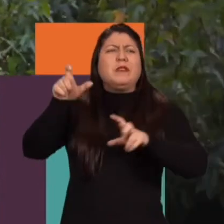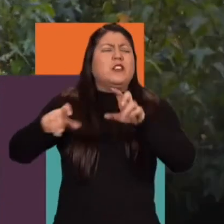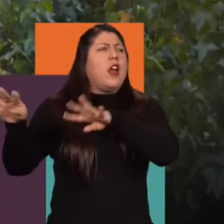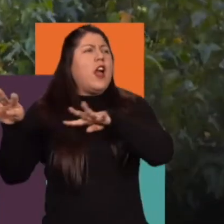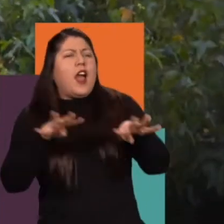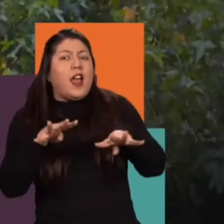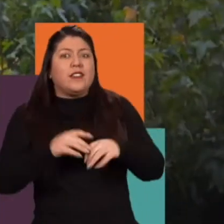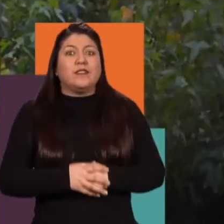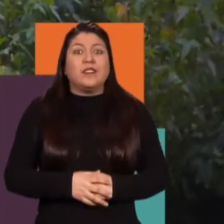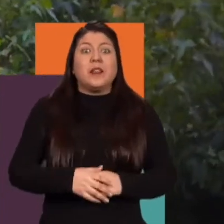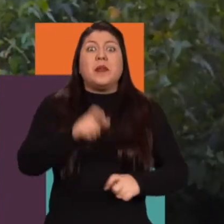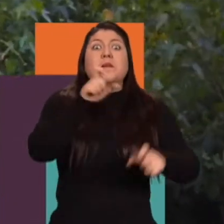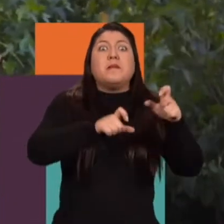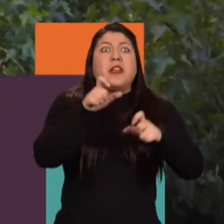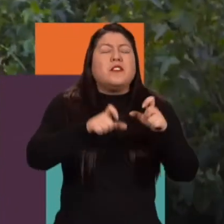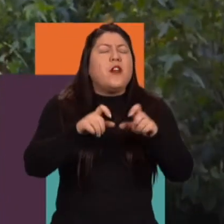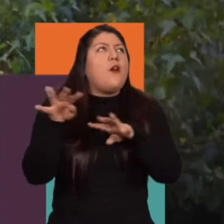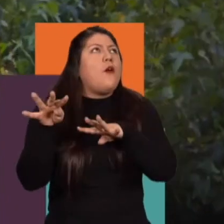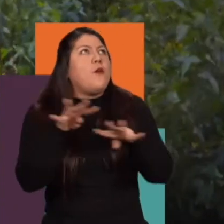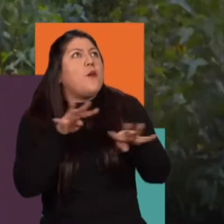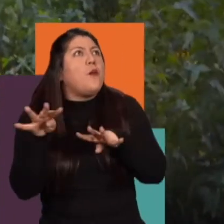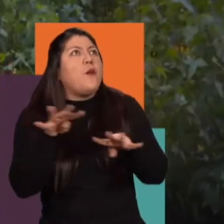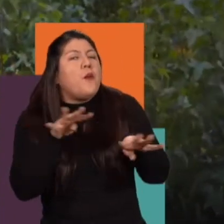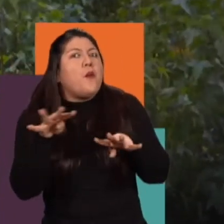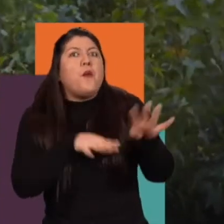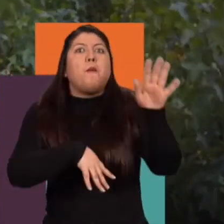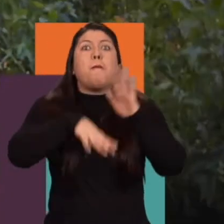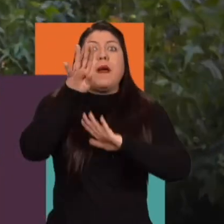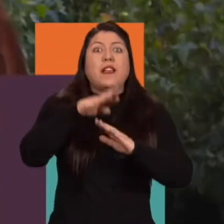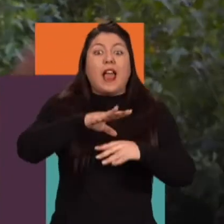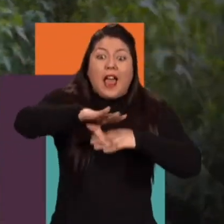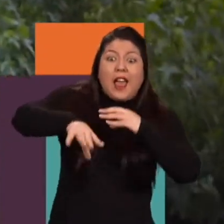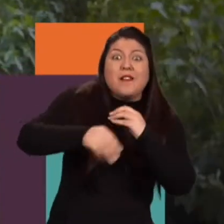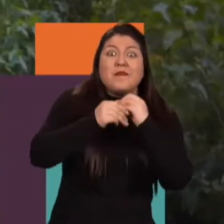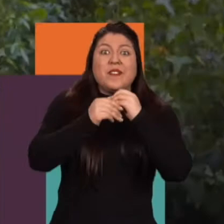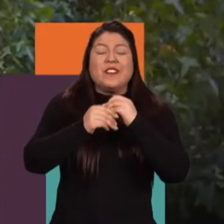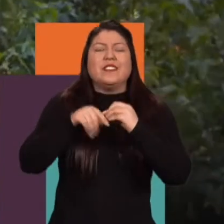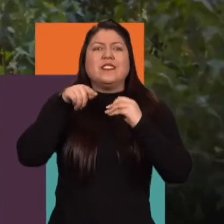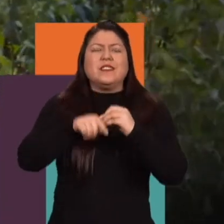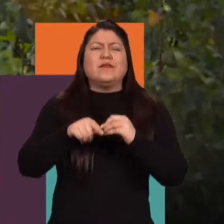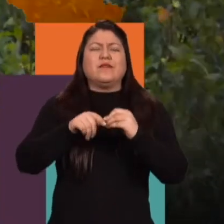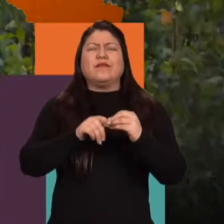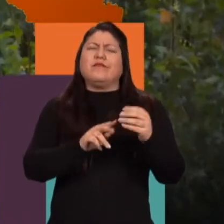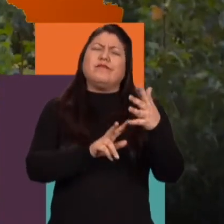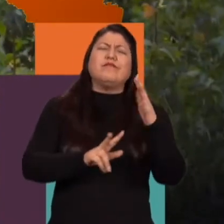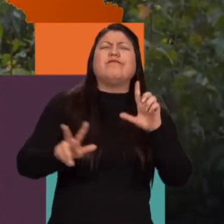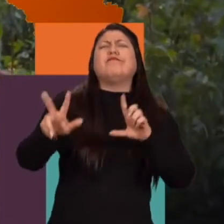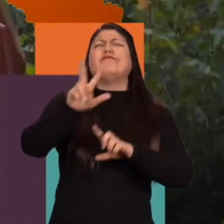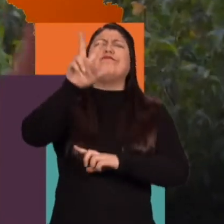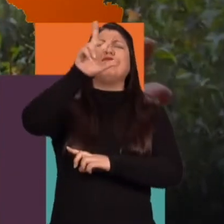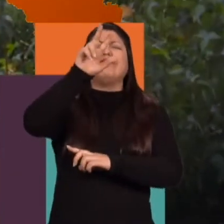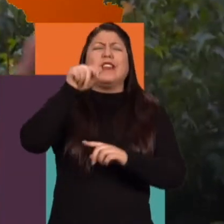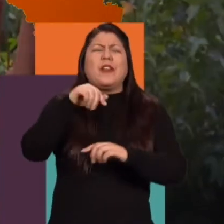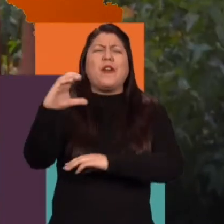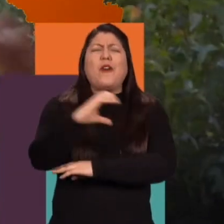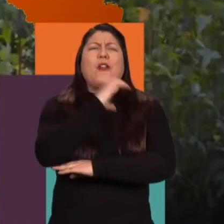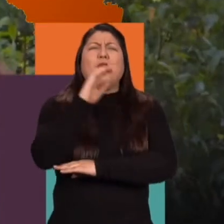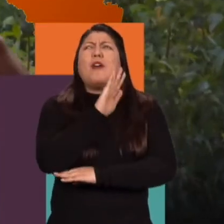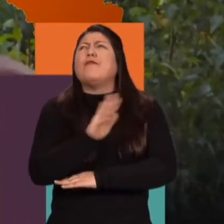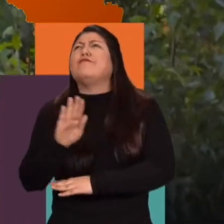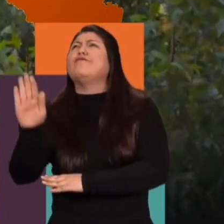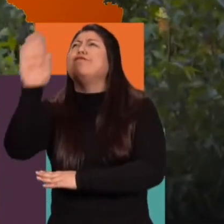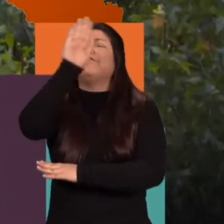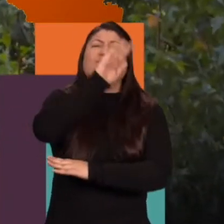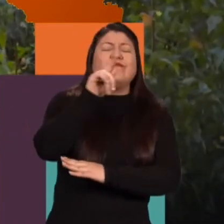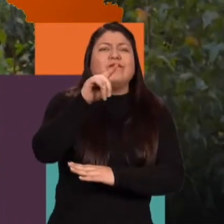sido recompensada por la gente que cada vez más nos ve. Y si a esto le sumamos la mirada regional, en la cual la gente